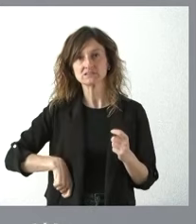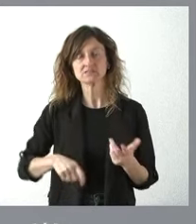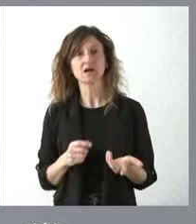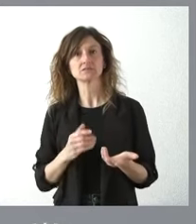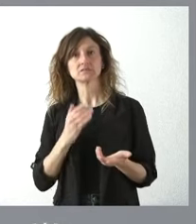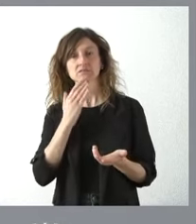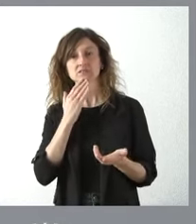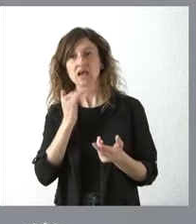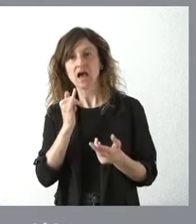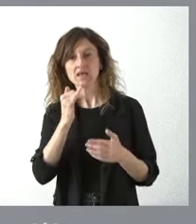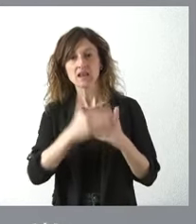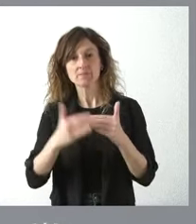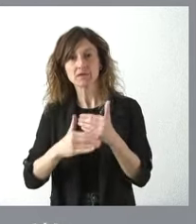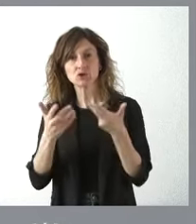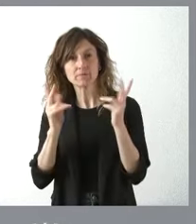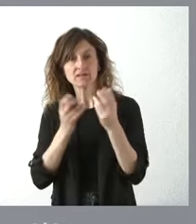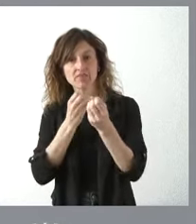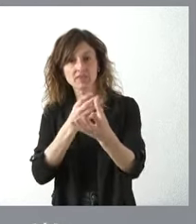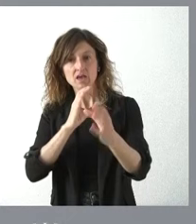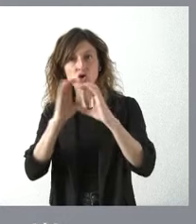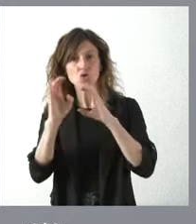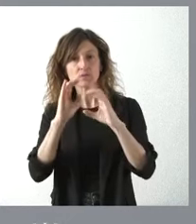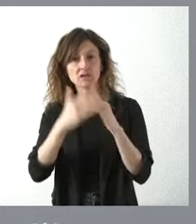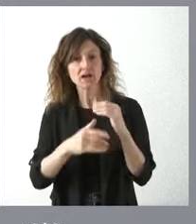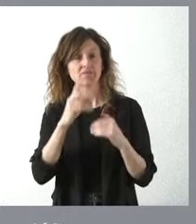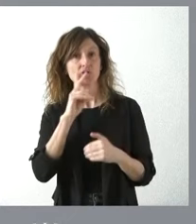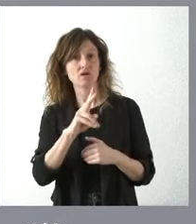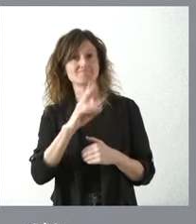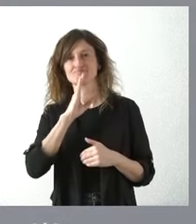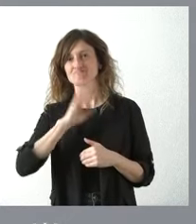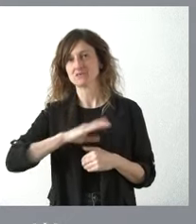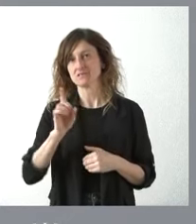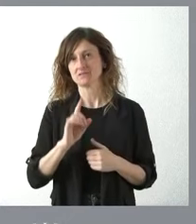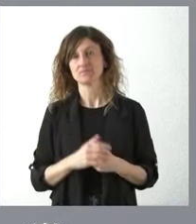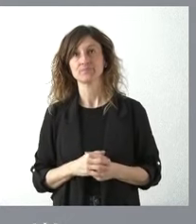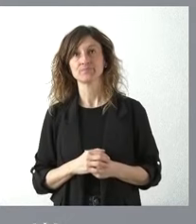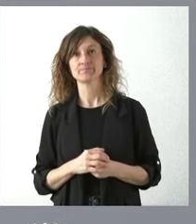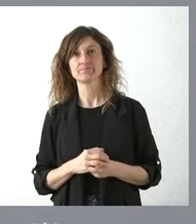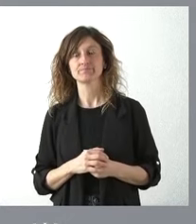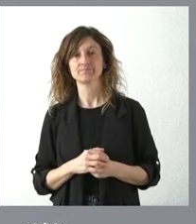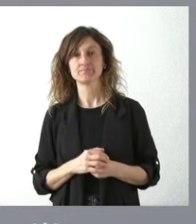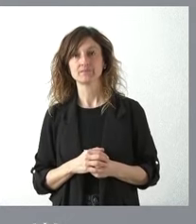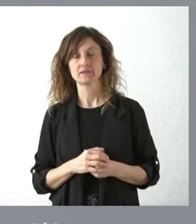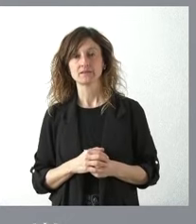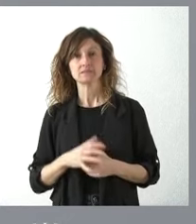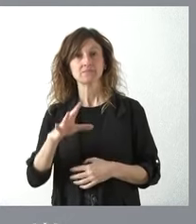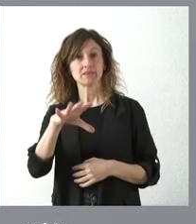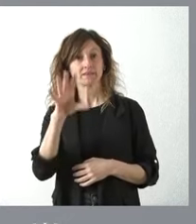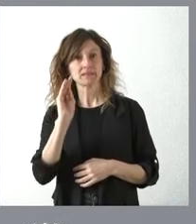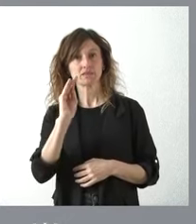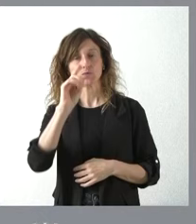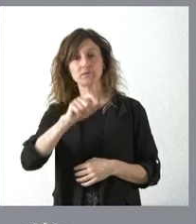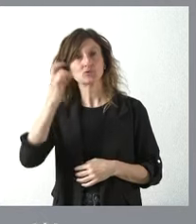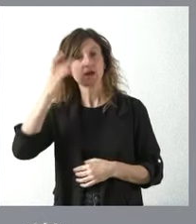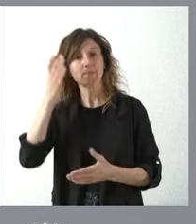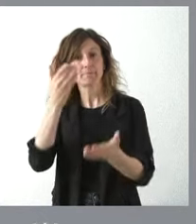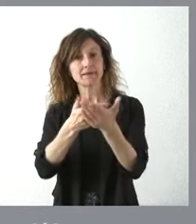suponga restricción de la libertad de informar y de comunicar nos parece inadecuado pero entendemos también que quien lo plantea